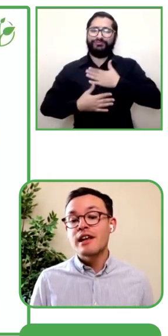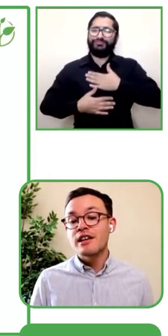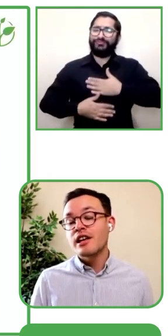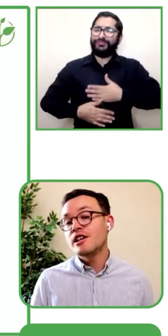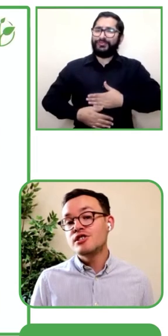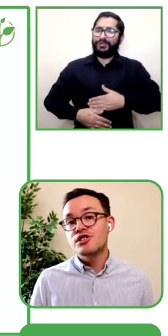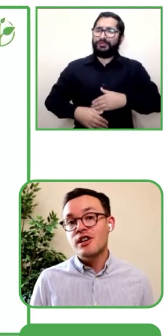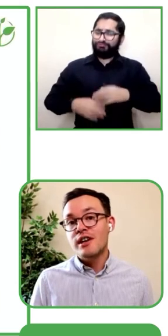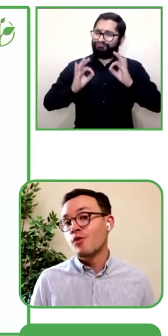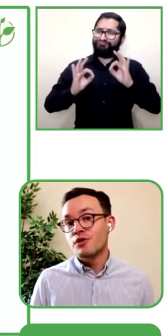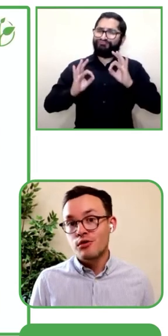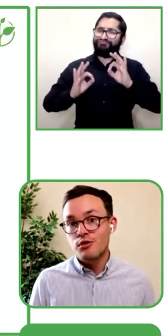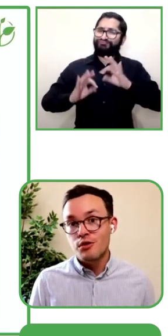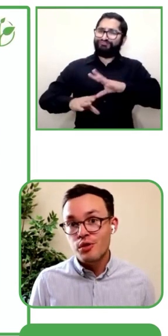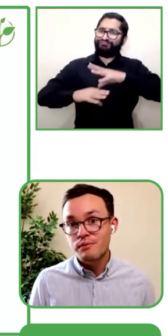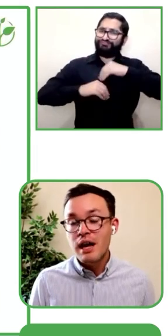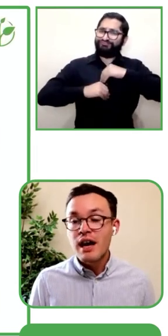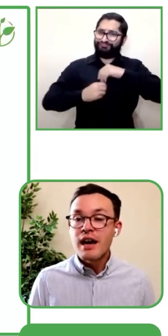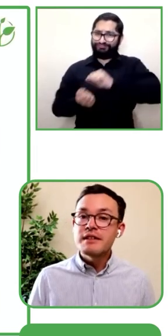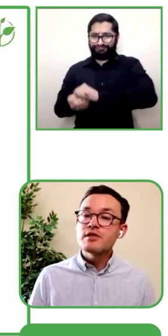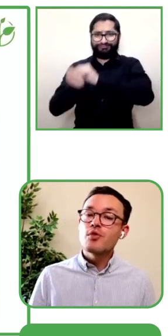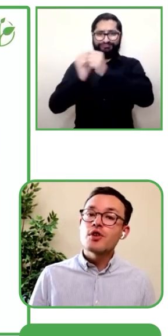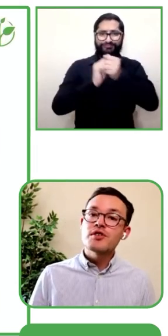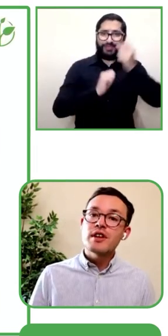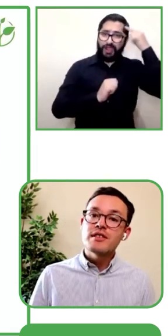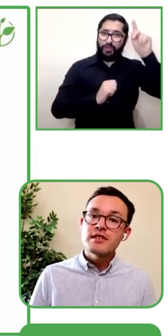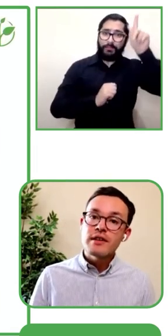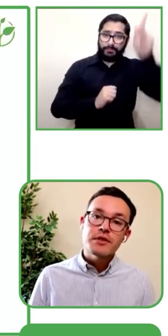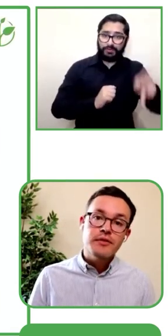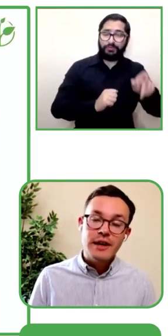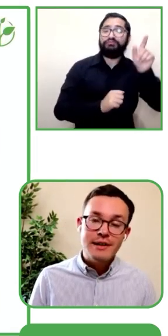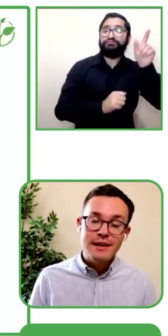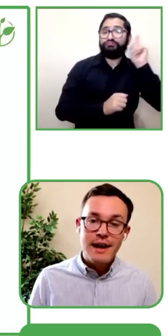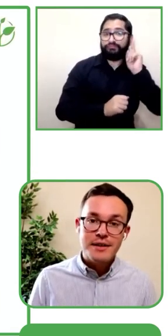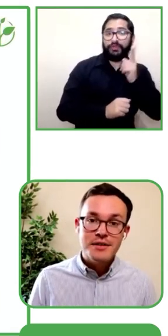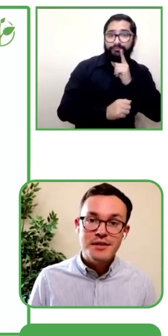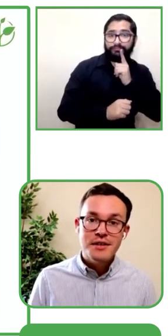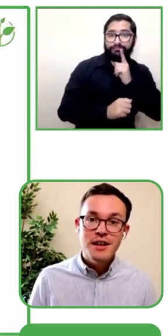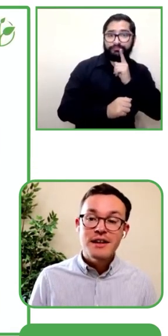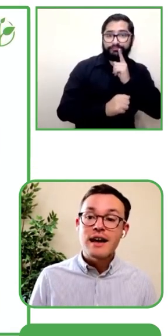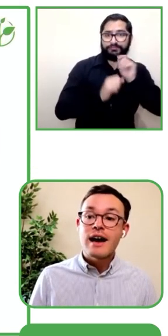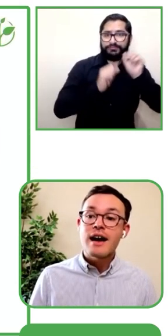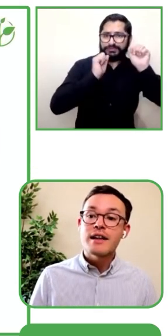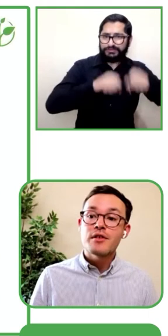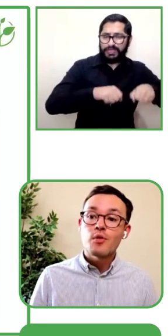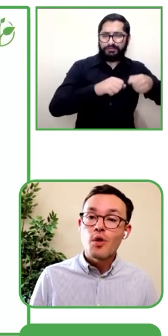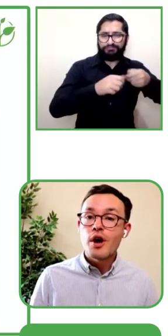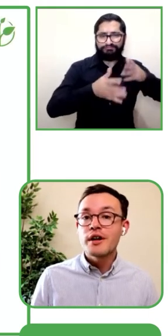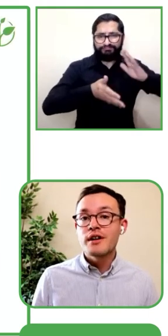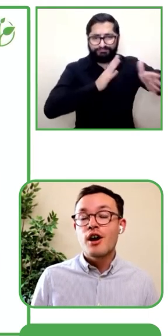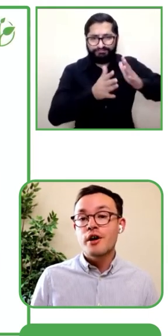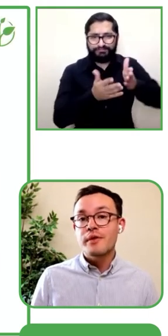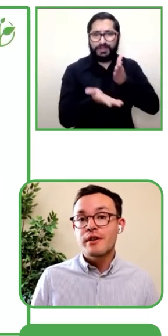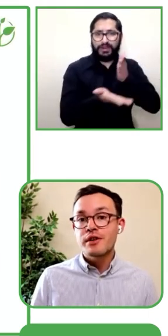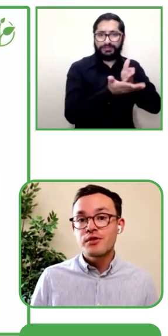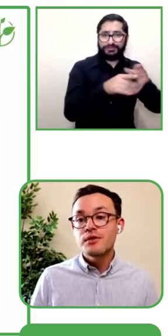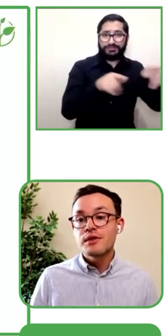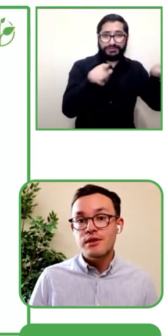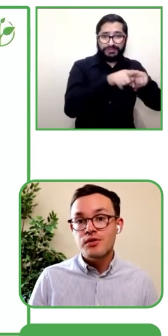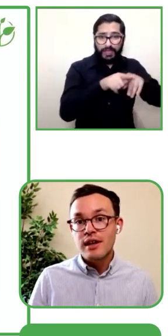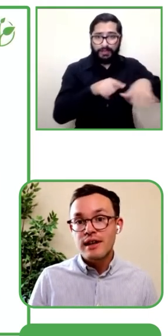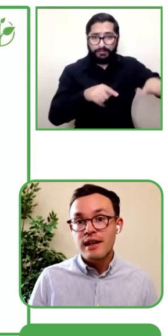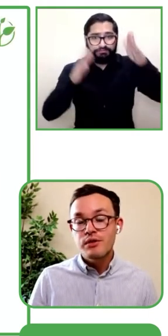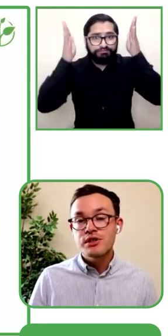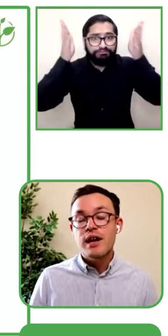una profesora dijo que lo intentó usar en su clase y todos estuvieron atentos. Esto es con una clase de